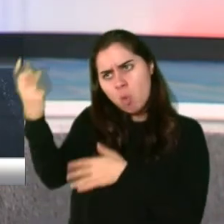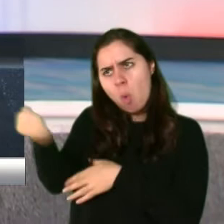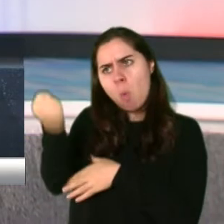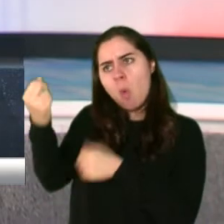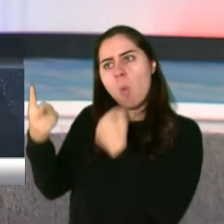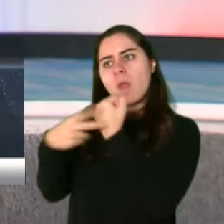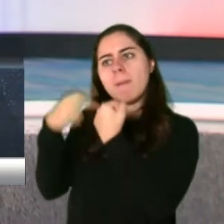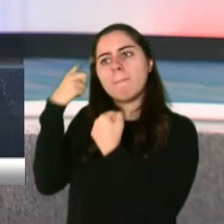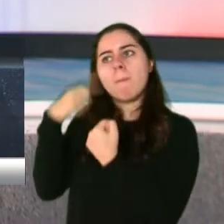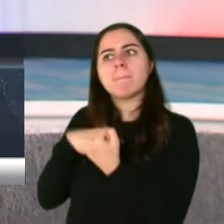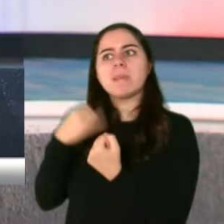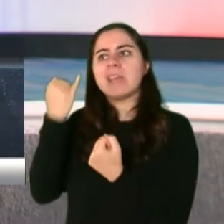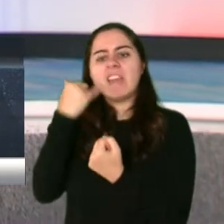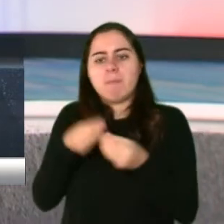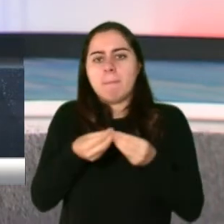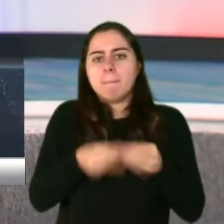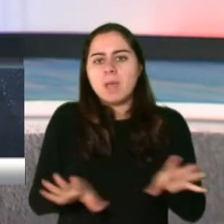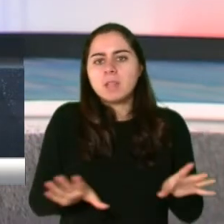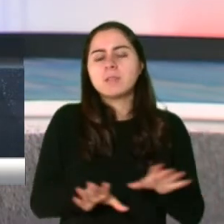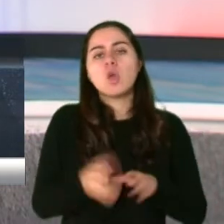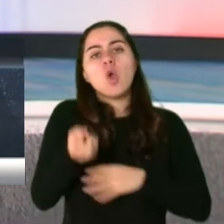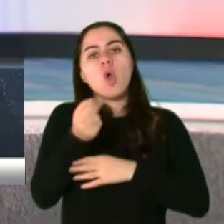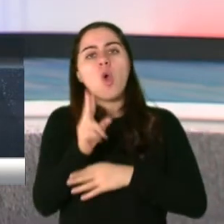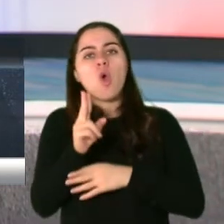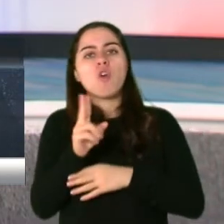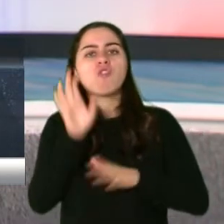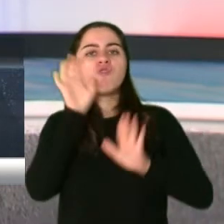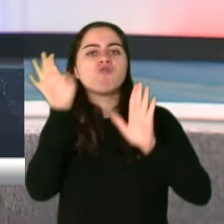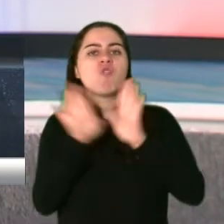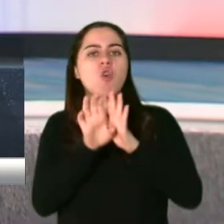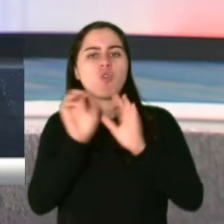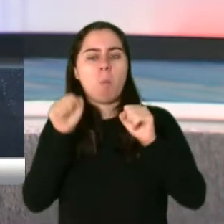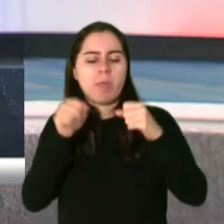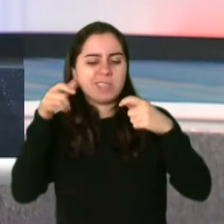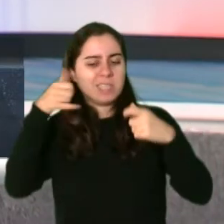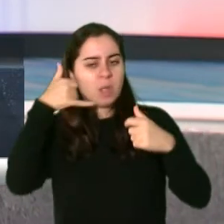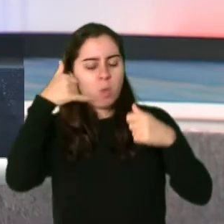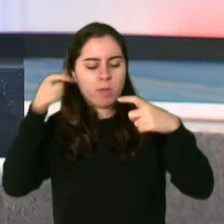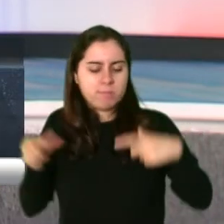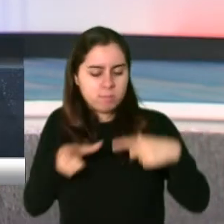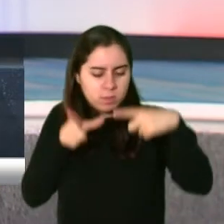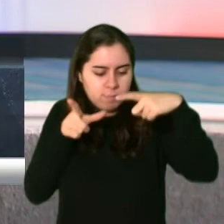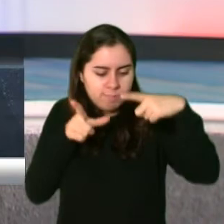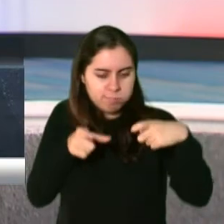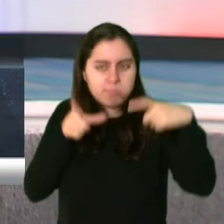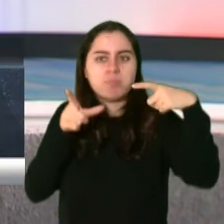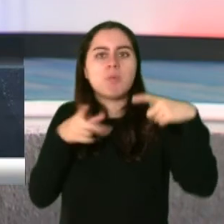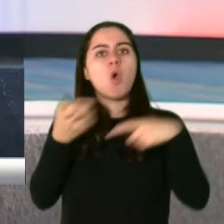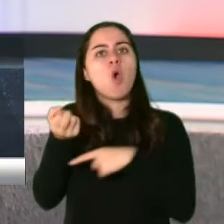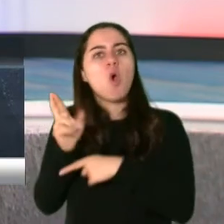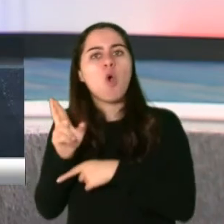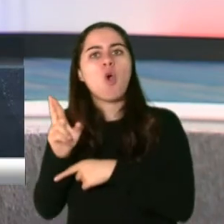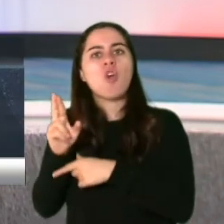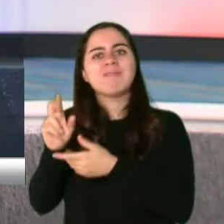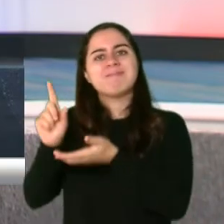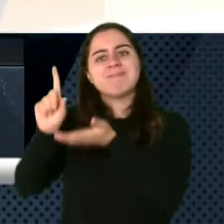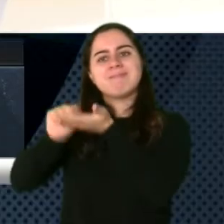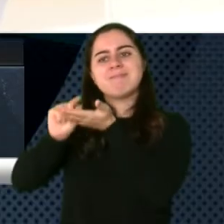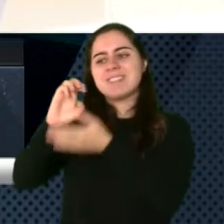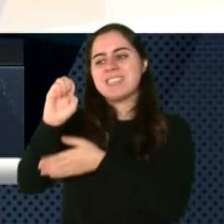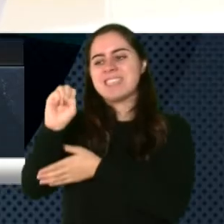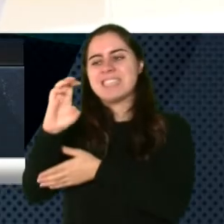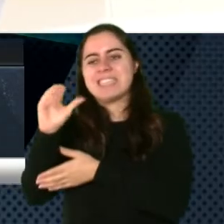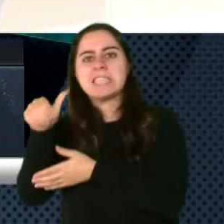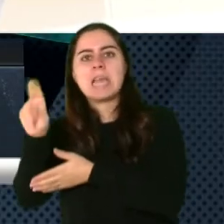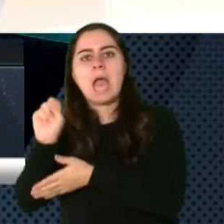sacarle fotos a los documentos, guardarlos en la nube, como hablamos en los correos electrónicos, o tenerlos de manera electrónica, todos estos documentos para... Y usar la tecnología.